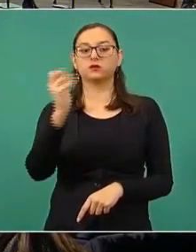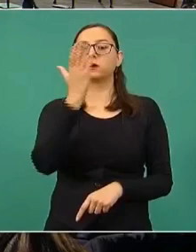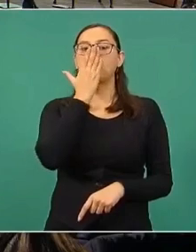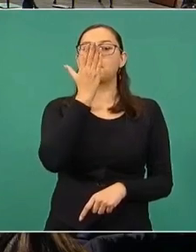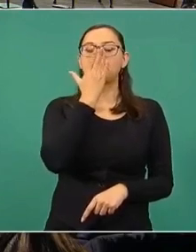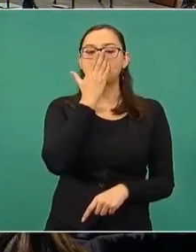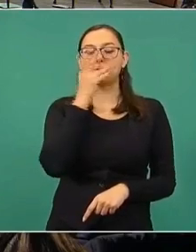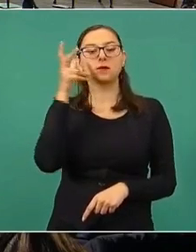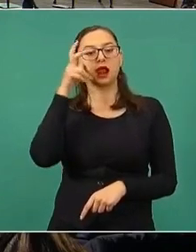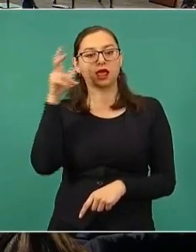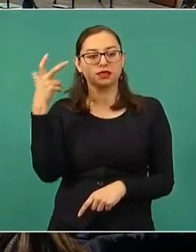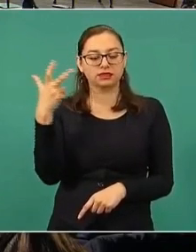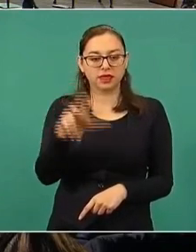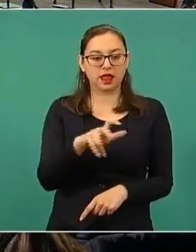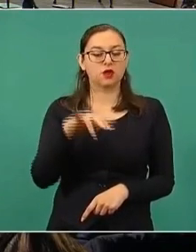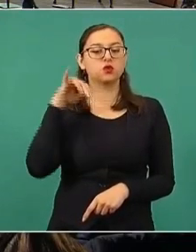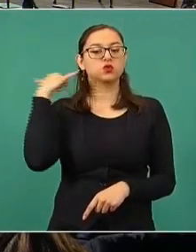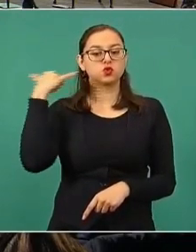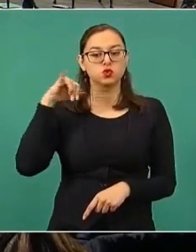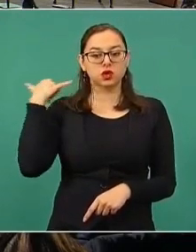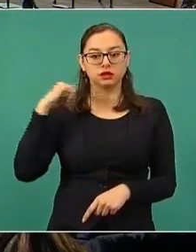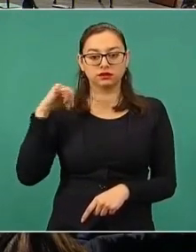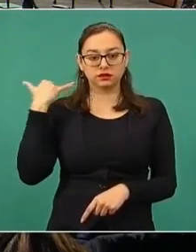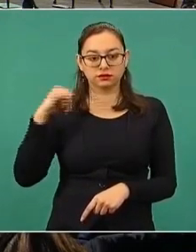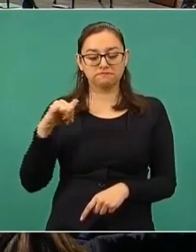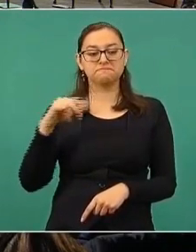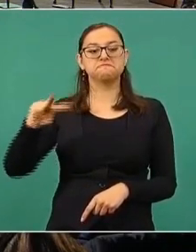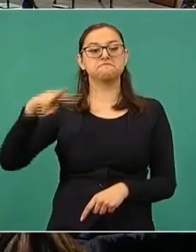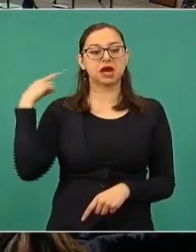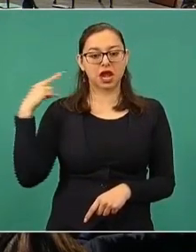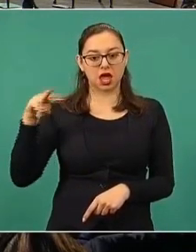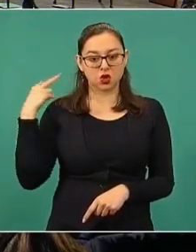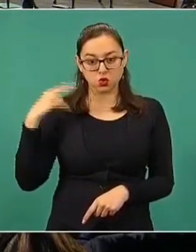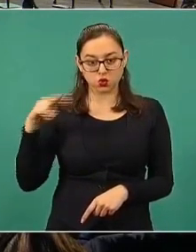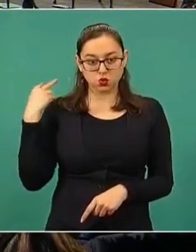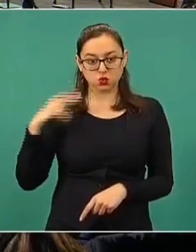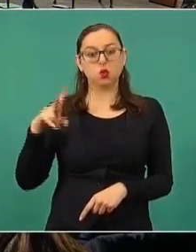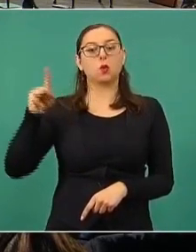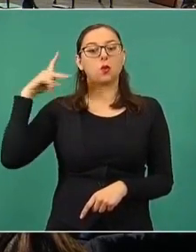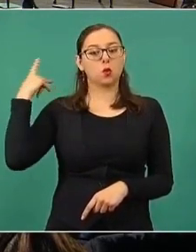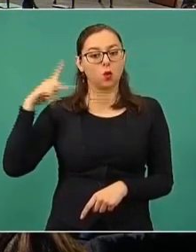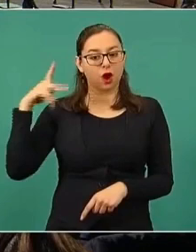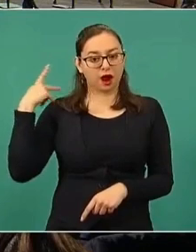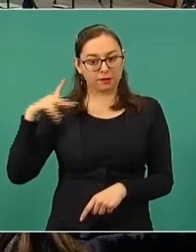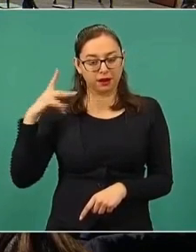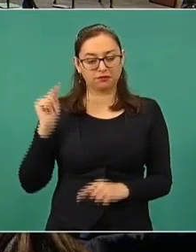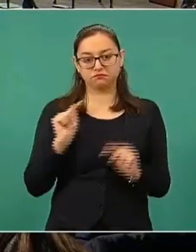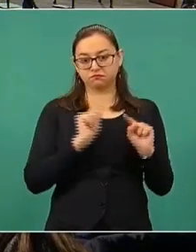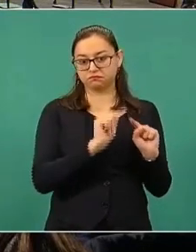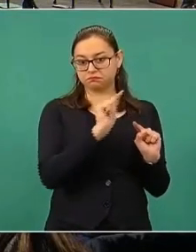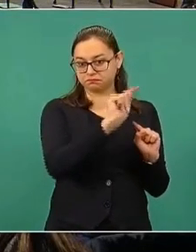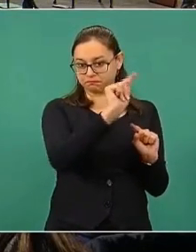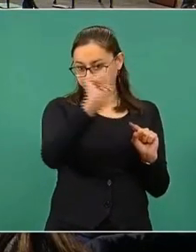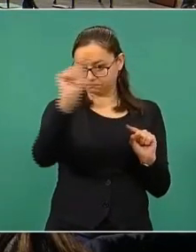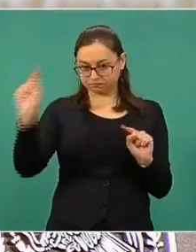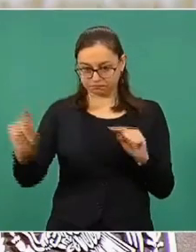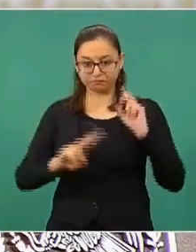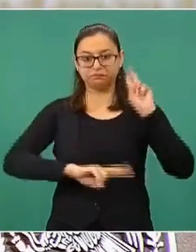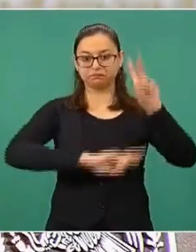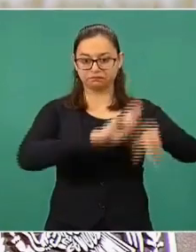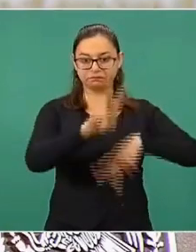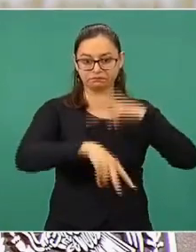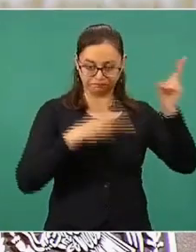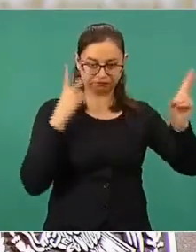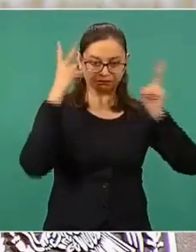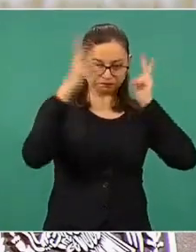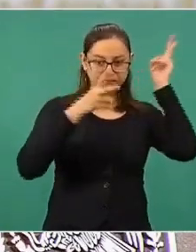Hidalgo, a Yucatán, Veracruz y Puebla. esos son entre otros, hay otros estados que